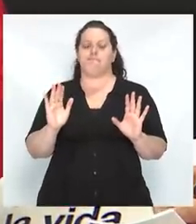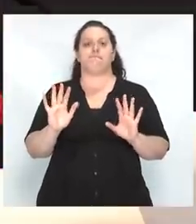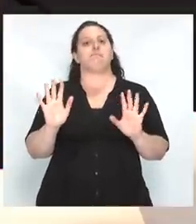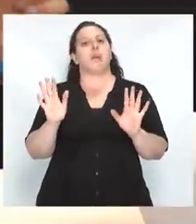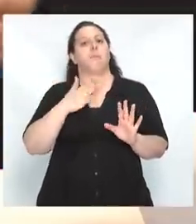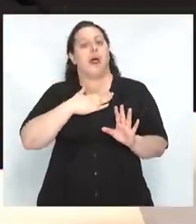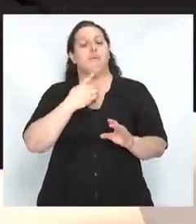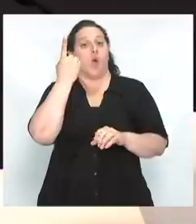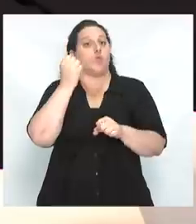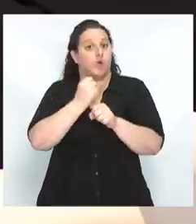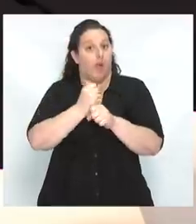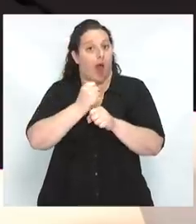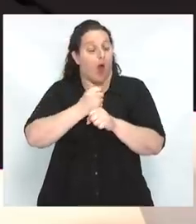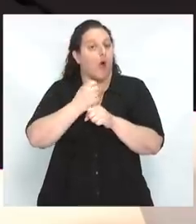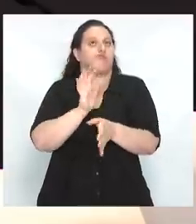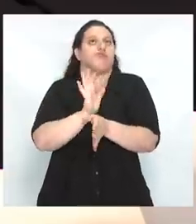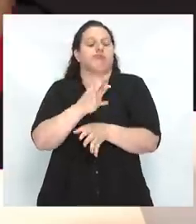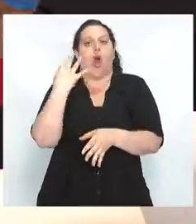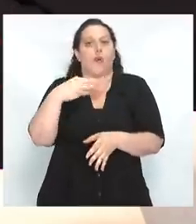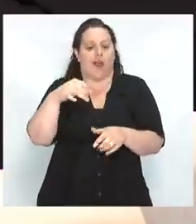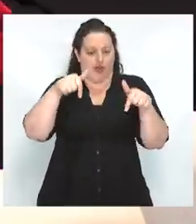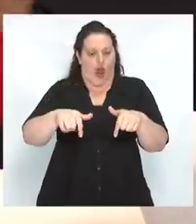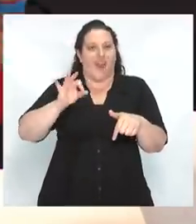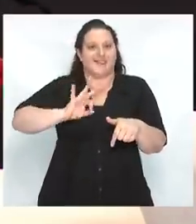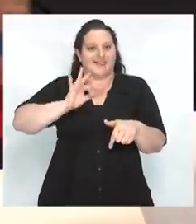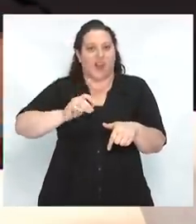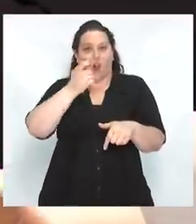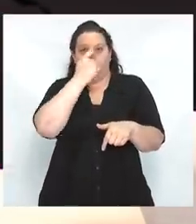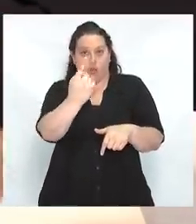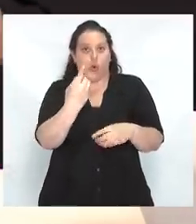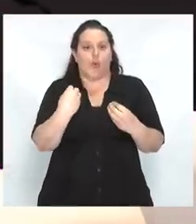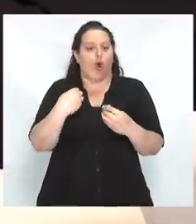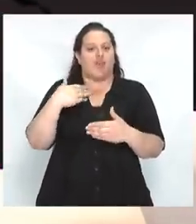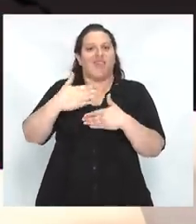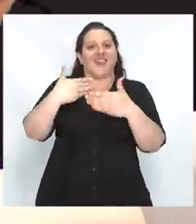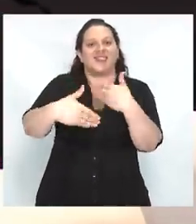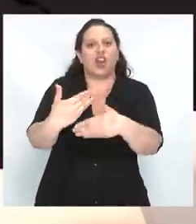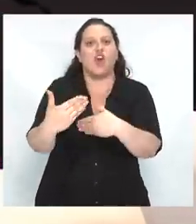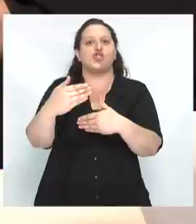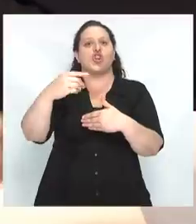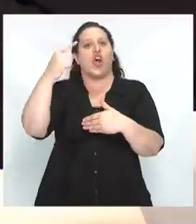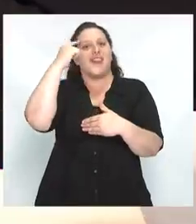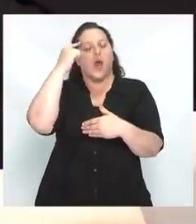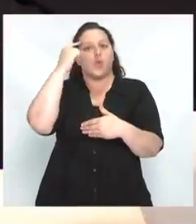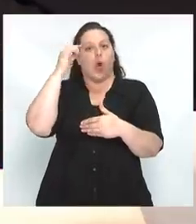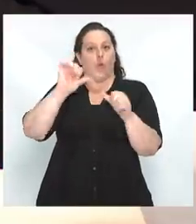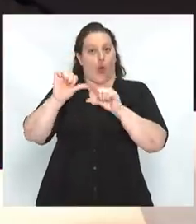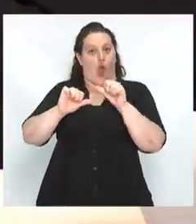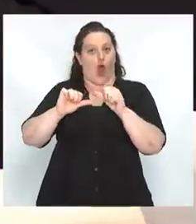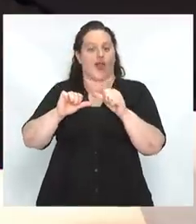obligatorias que tenemos y más aún en el siglo XXI con el desarrollo de la neurobiología tenemos la obligación de clarificar